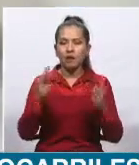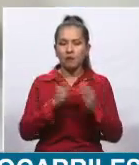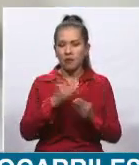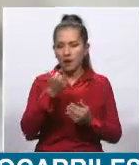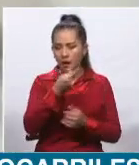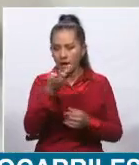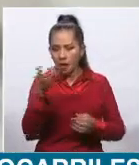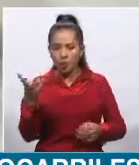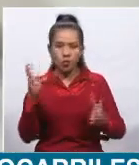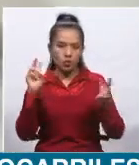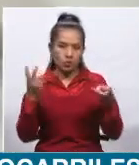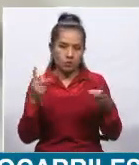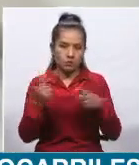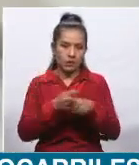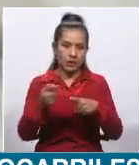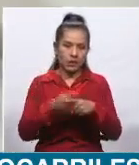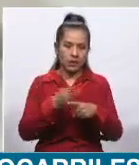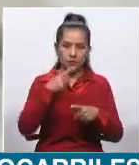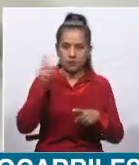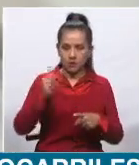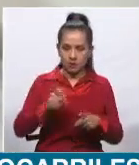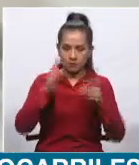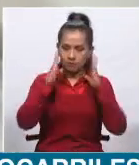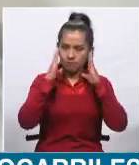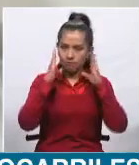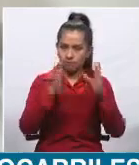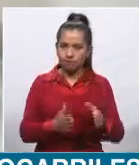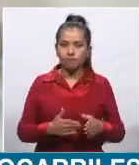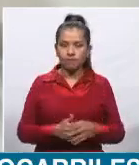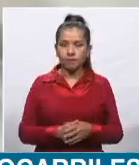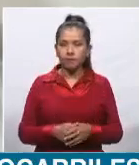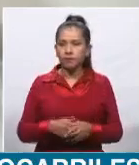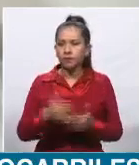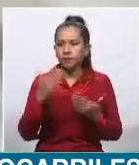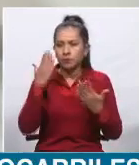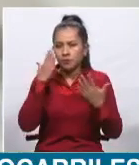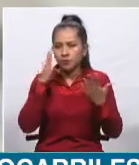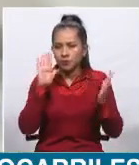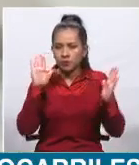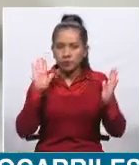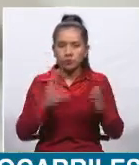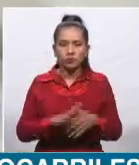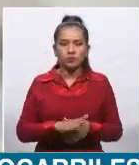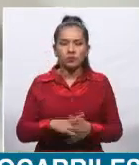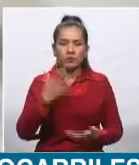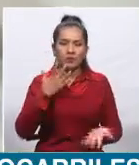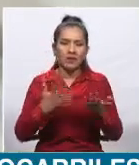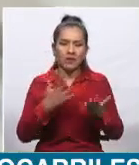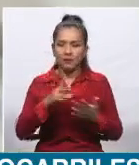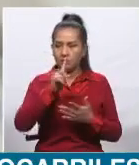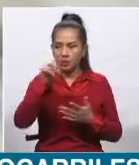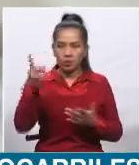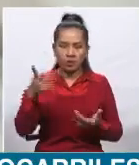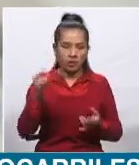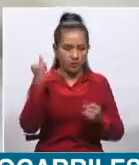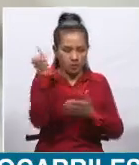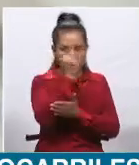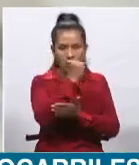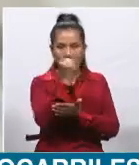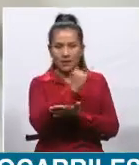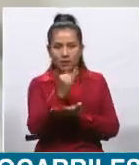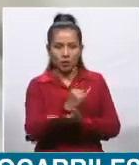técnicos muy importantes que considerar. No sé si en estos diseños que se están ya